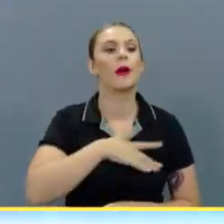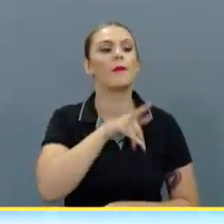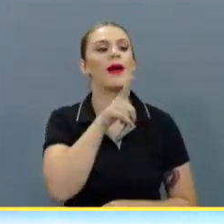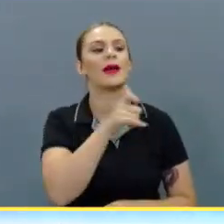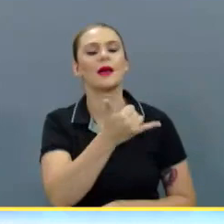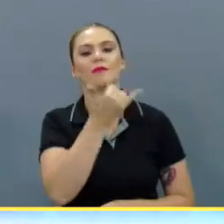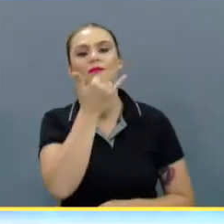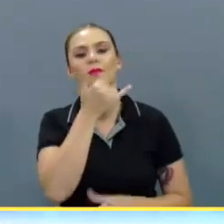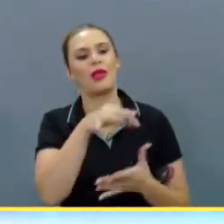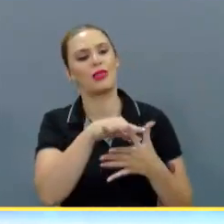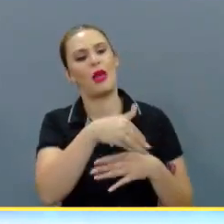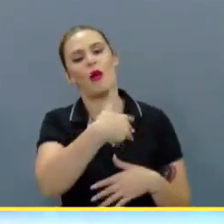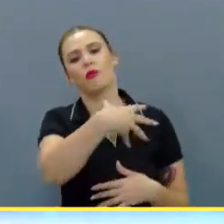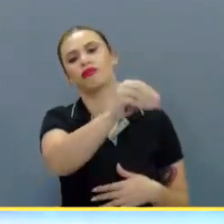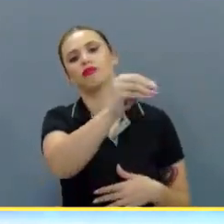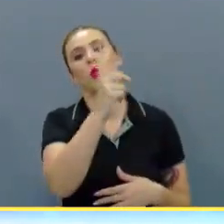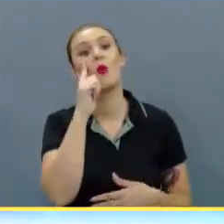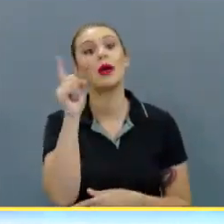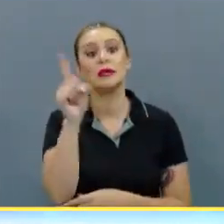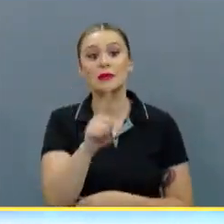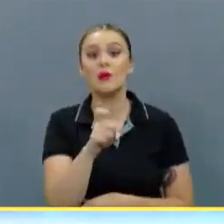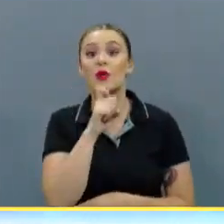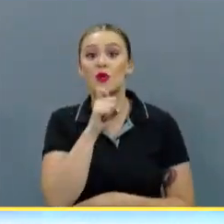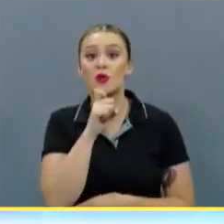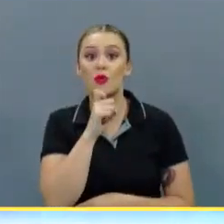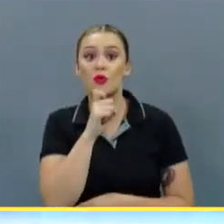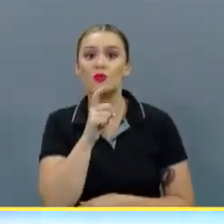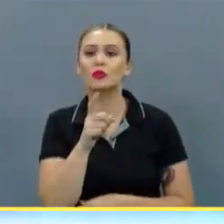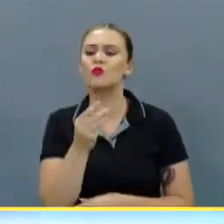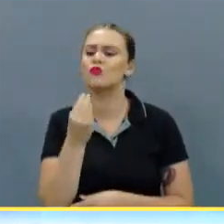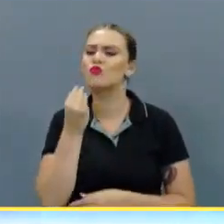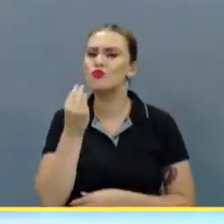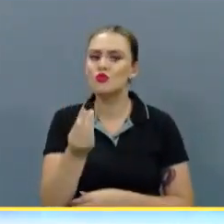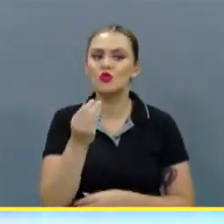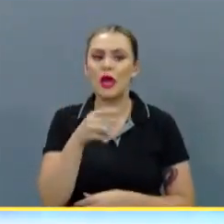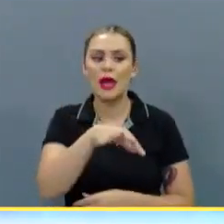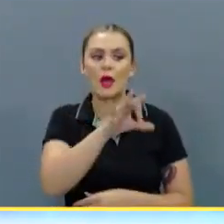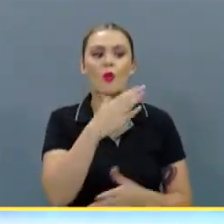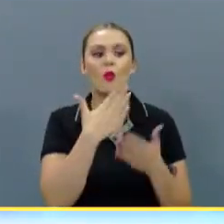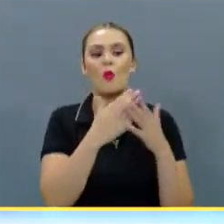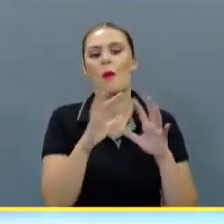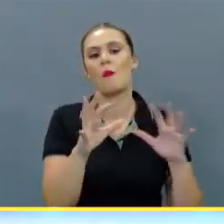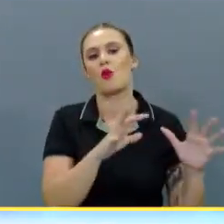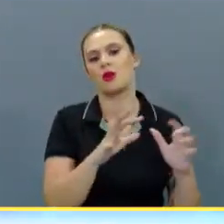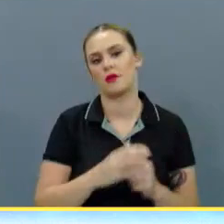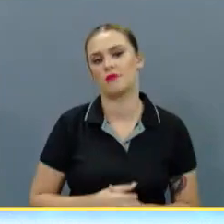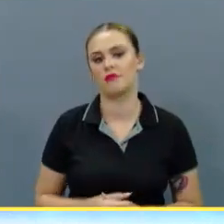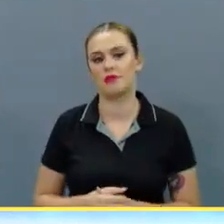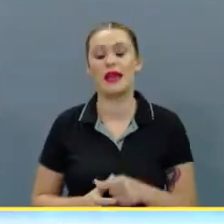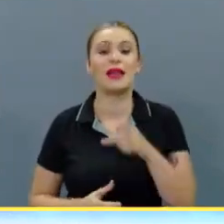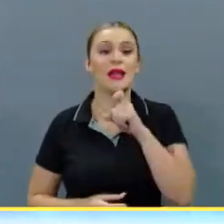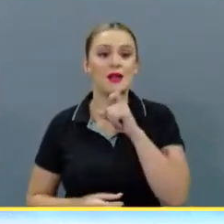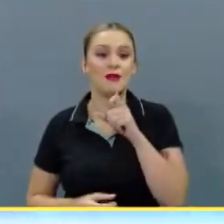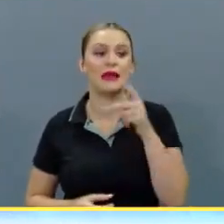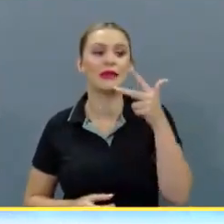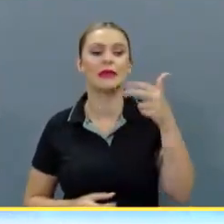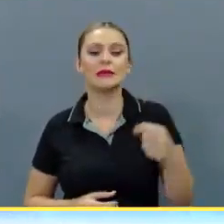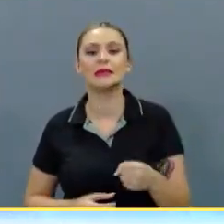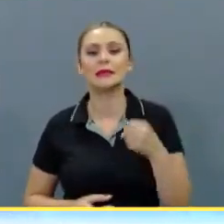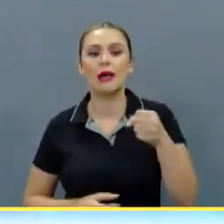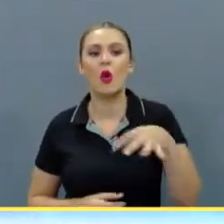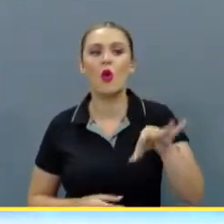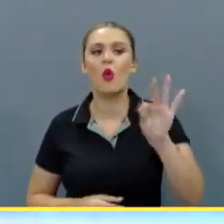que comete el error dejarlo ir. Porque a Zapriza le costó un mundo encontrar portero. Le costó por lo menos tres años